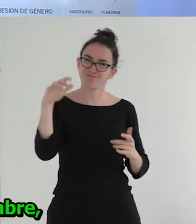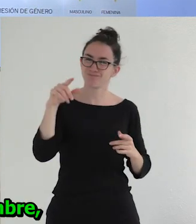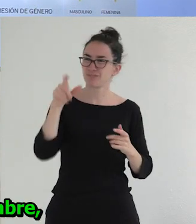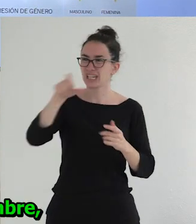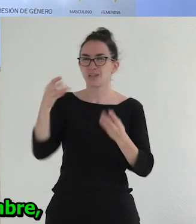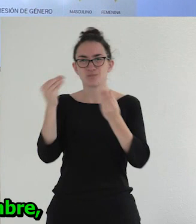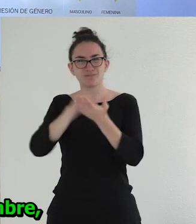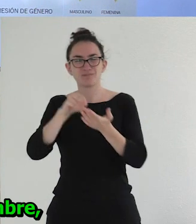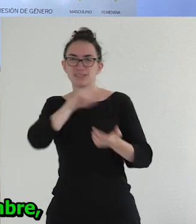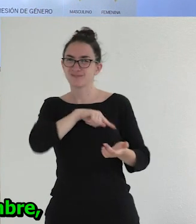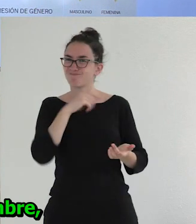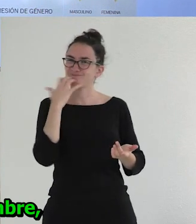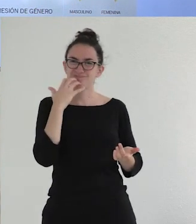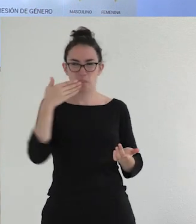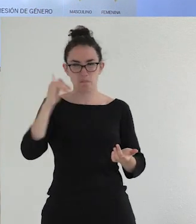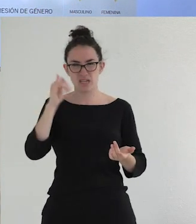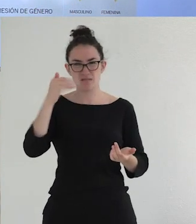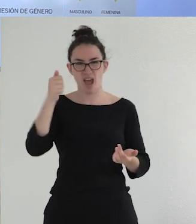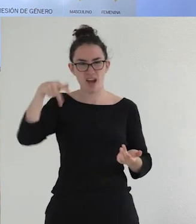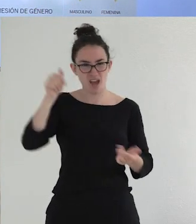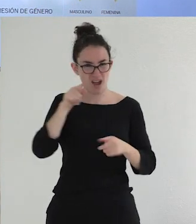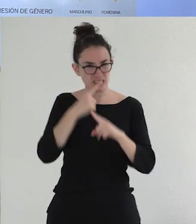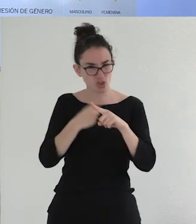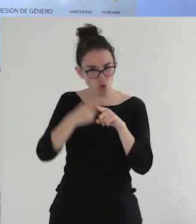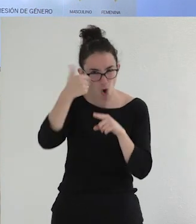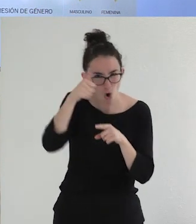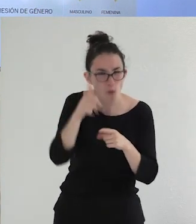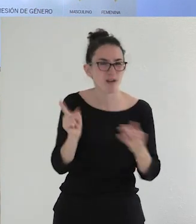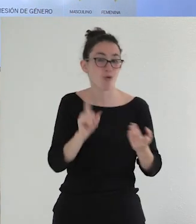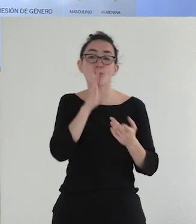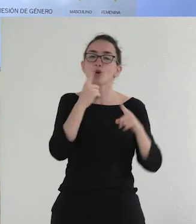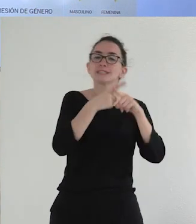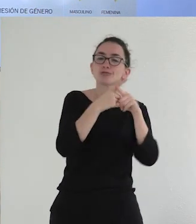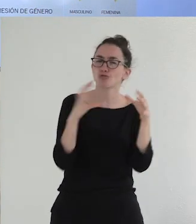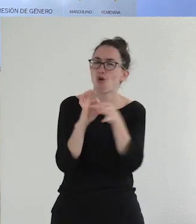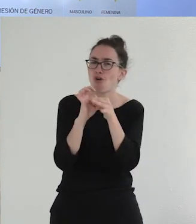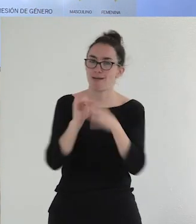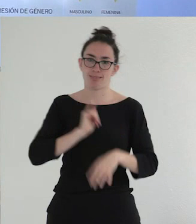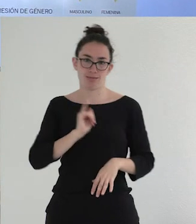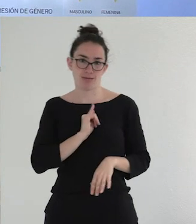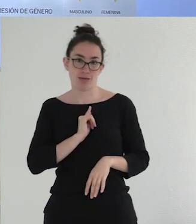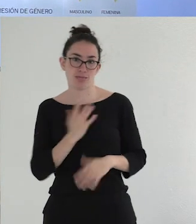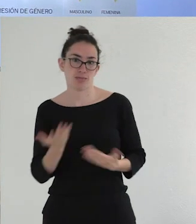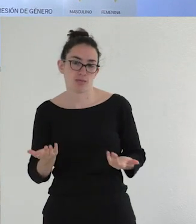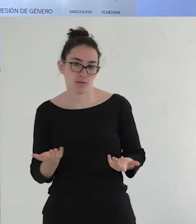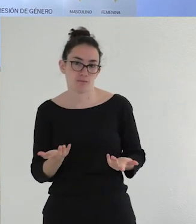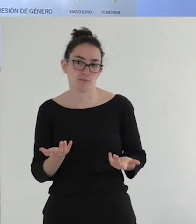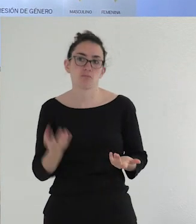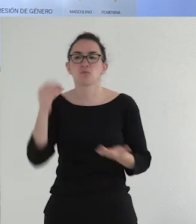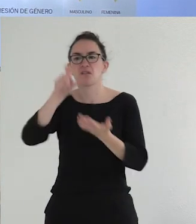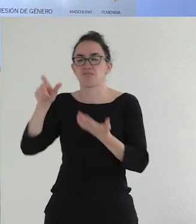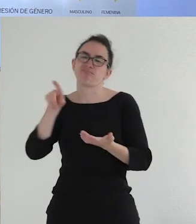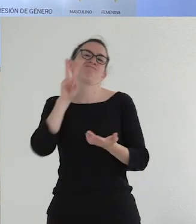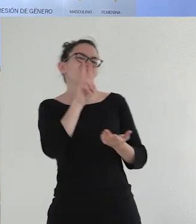mucha gente decir que Viviana Fernández es de sexo hombre porque hombre está ya muy referido a la identidad. Por eso mucha gente, bueno, dice, a ver, tampoco hombre,